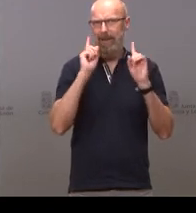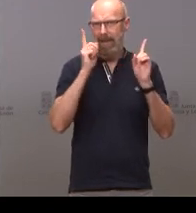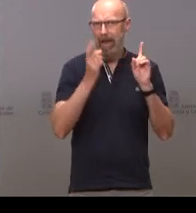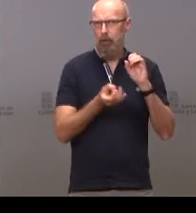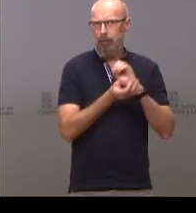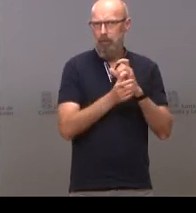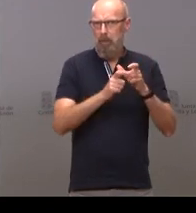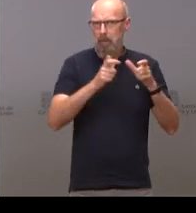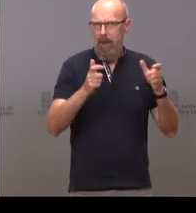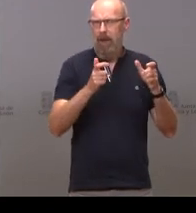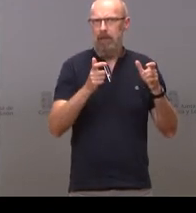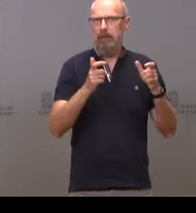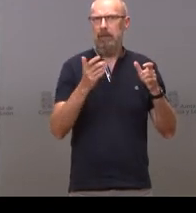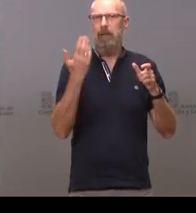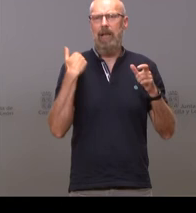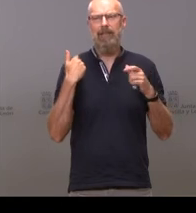5 o 6